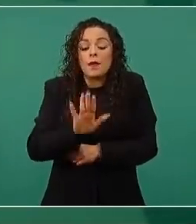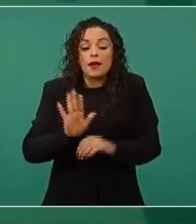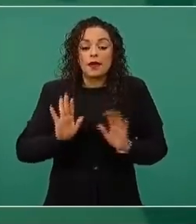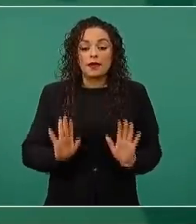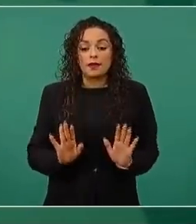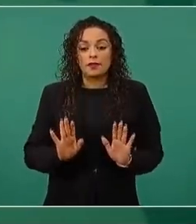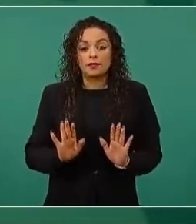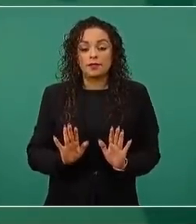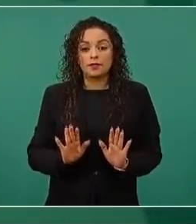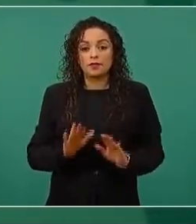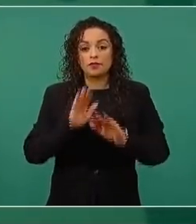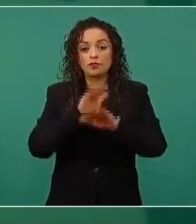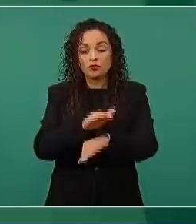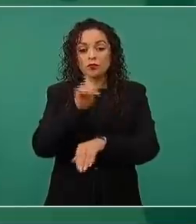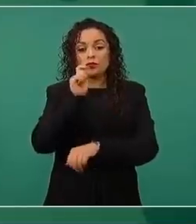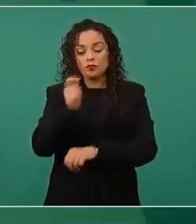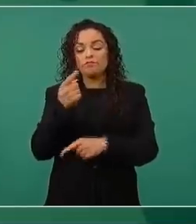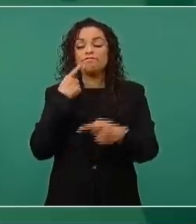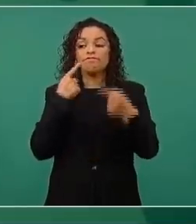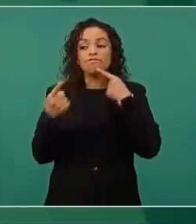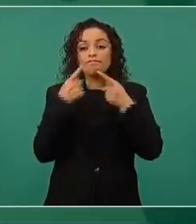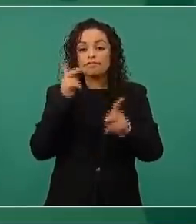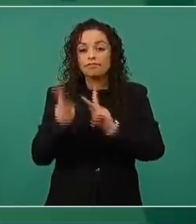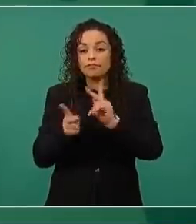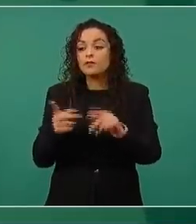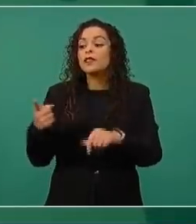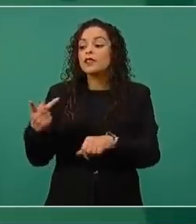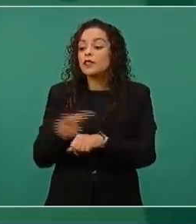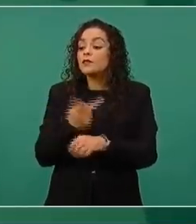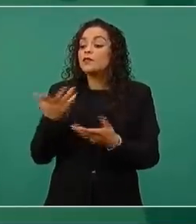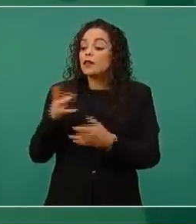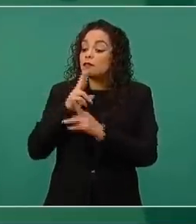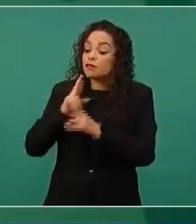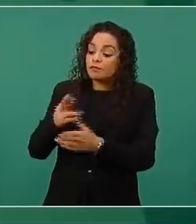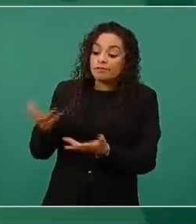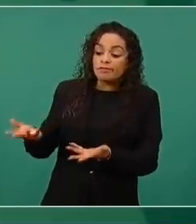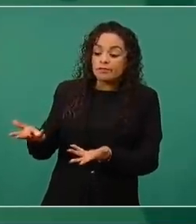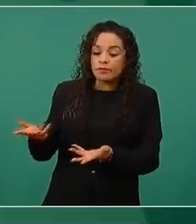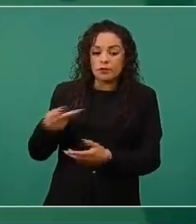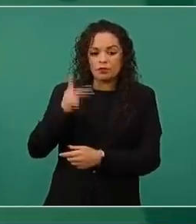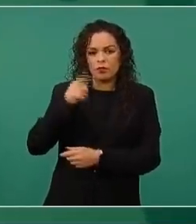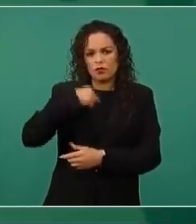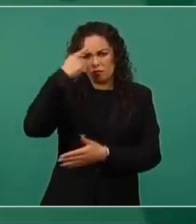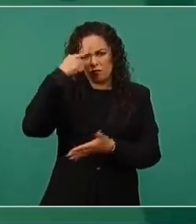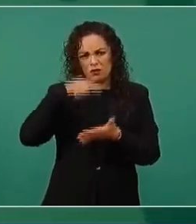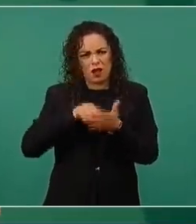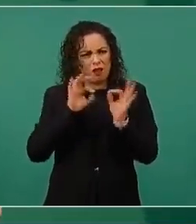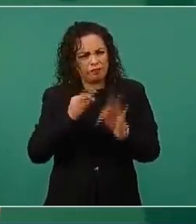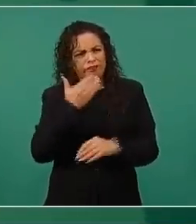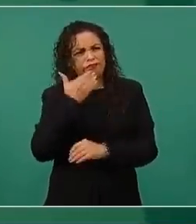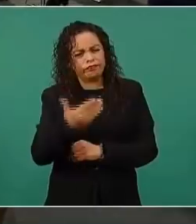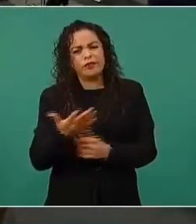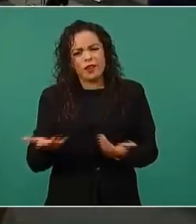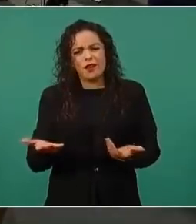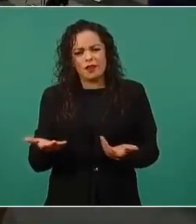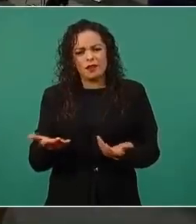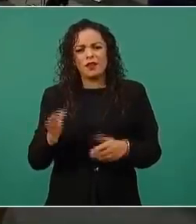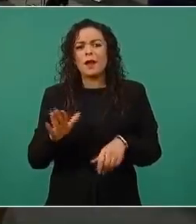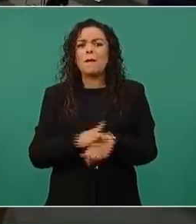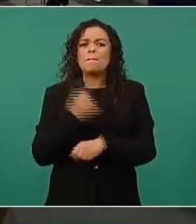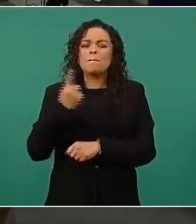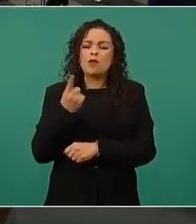los diálogos. Yo creo que sí es conveniente. ¿Por qué tardaron tres años en este